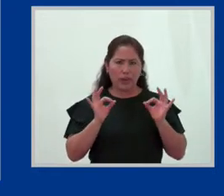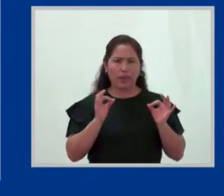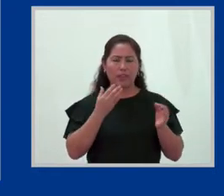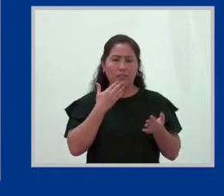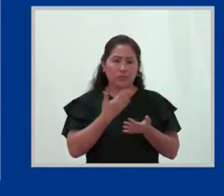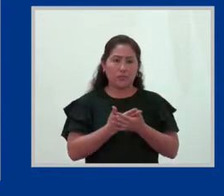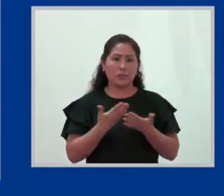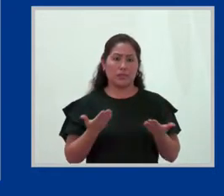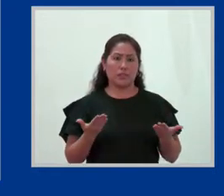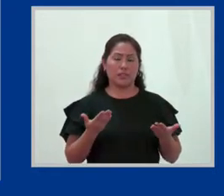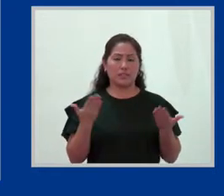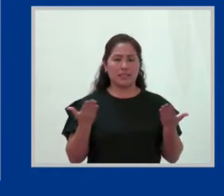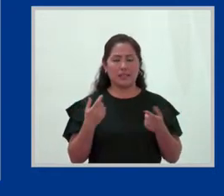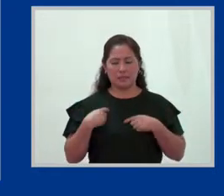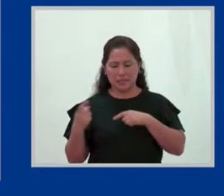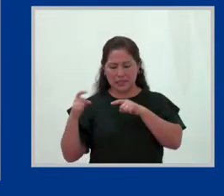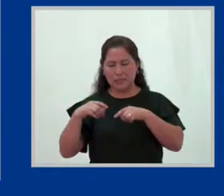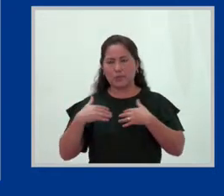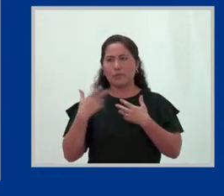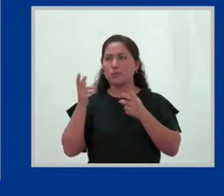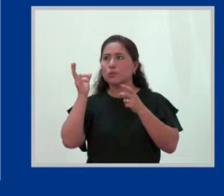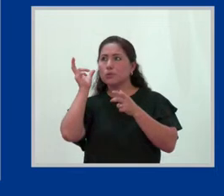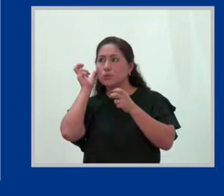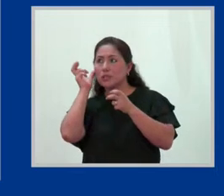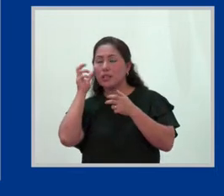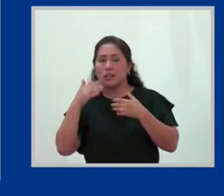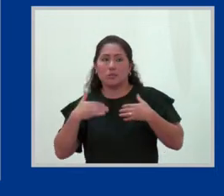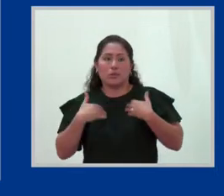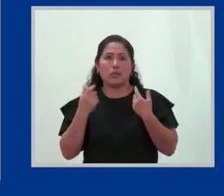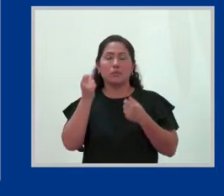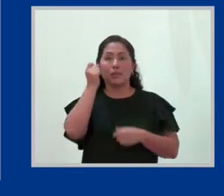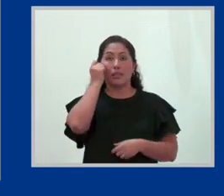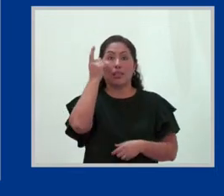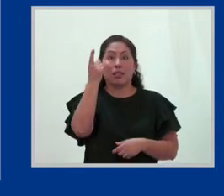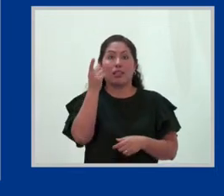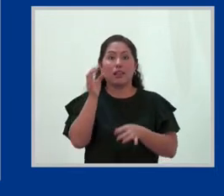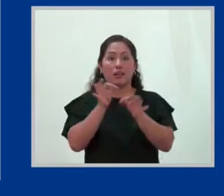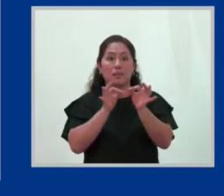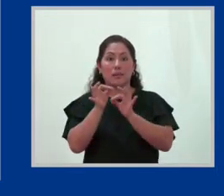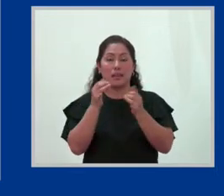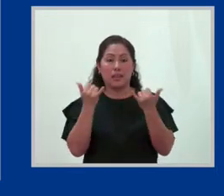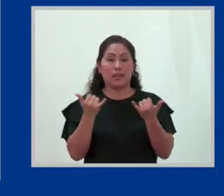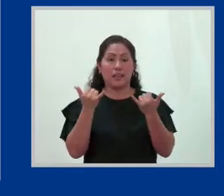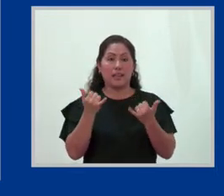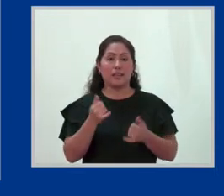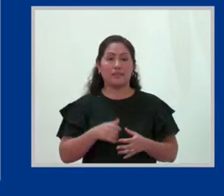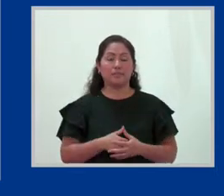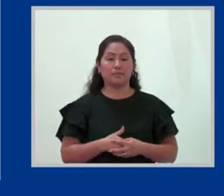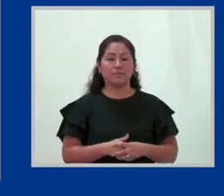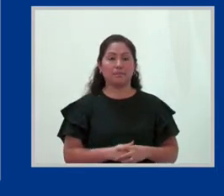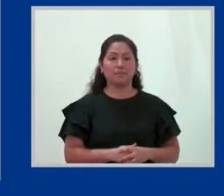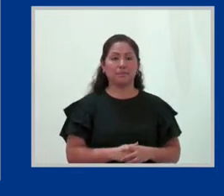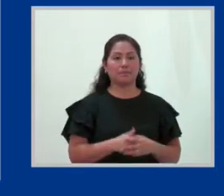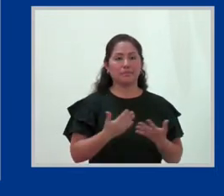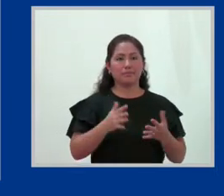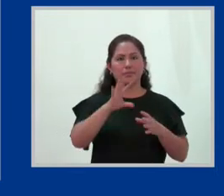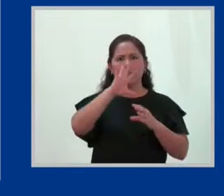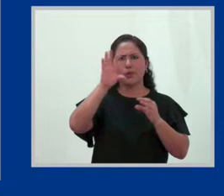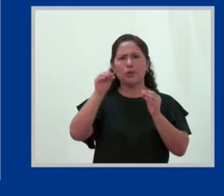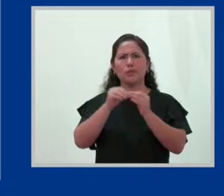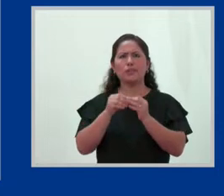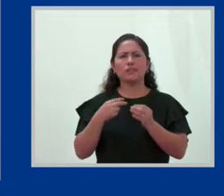estable, estamos aquí, podemos escuchar, podemos entender lo que se está transmitiendo en esta sala. Todo esto lo